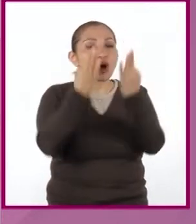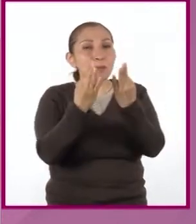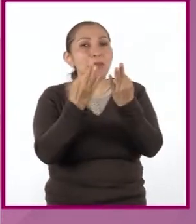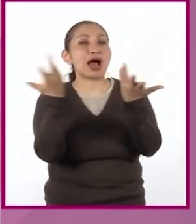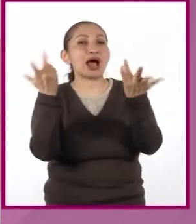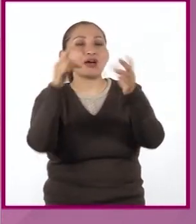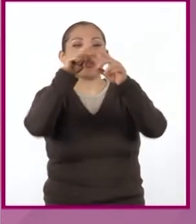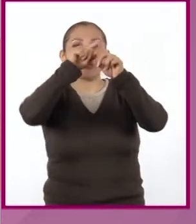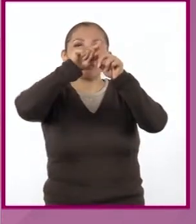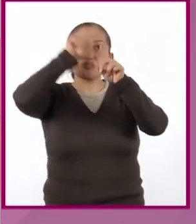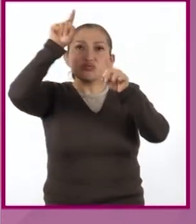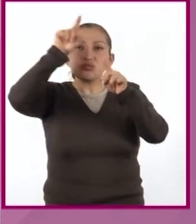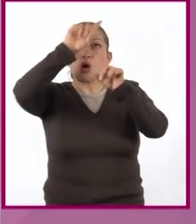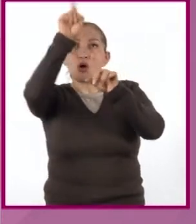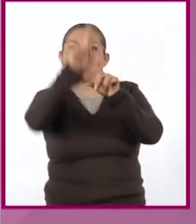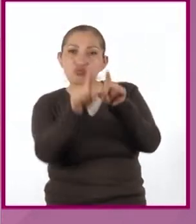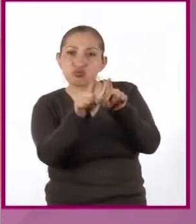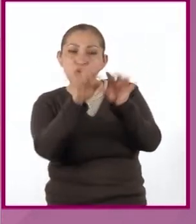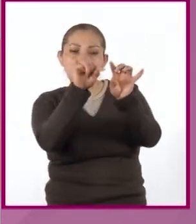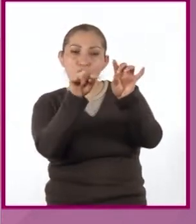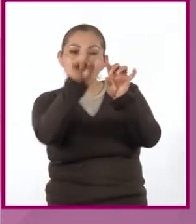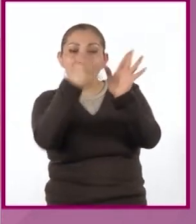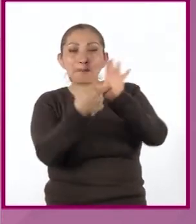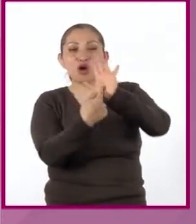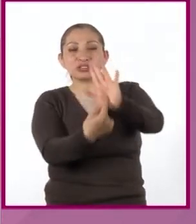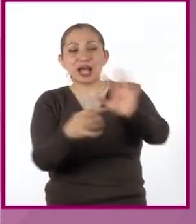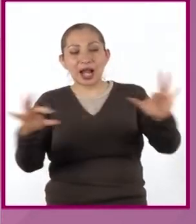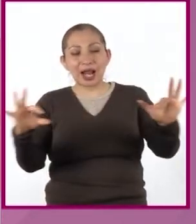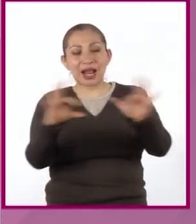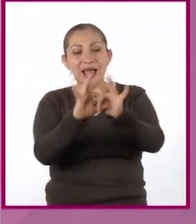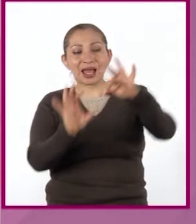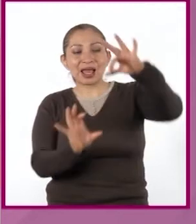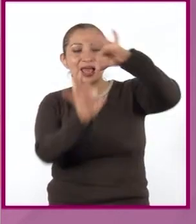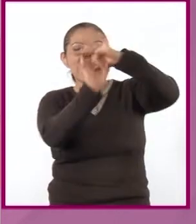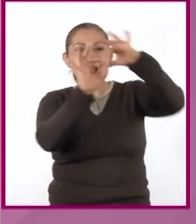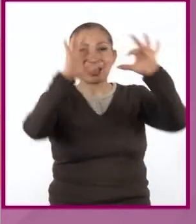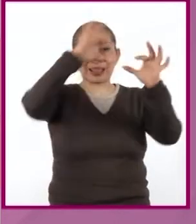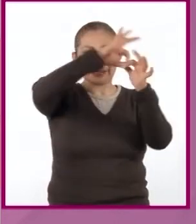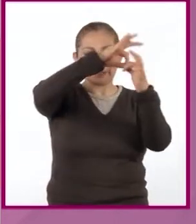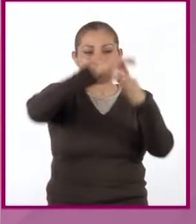ramas o rayos para representar las relaciones entre ellas.